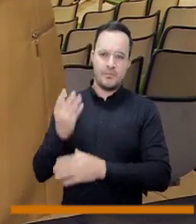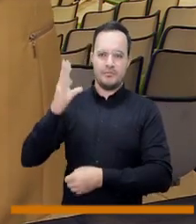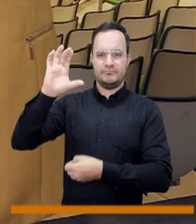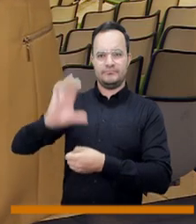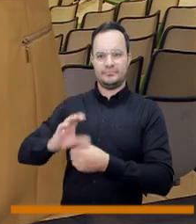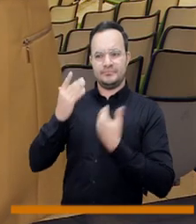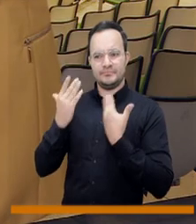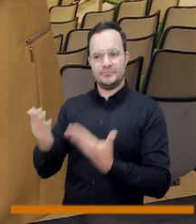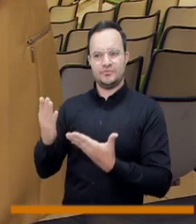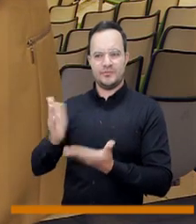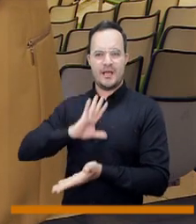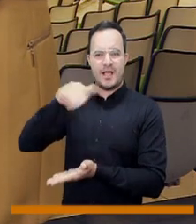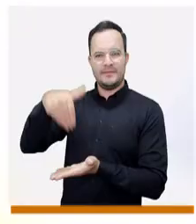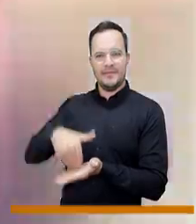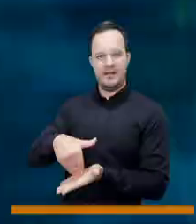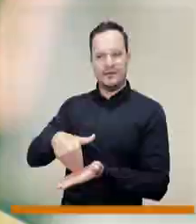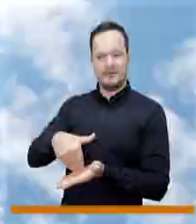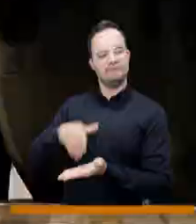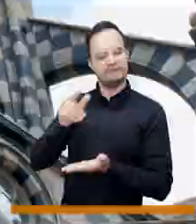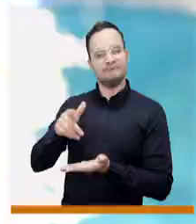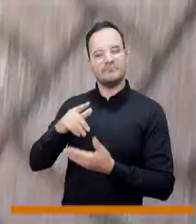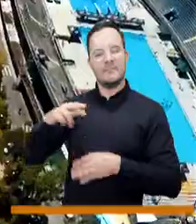villa de Nuestra Señora de la Candelaria.